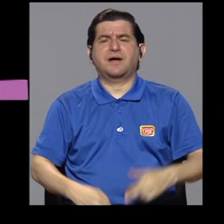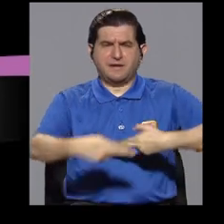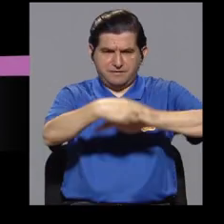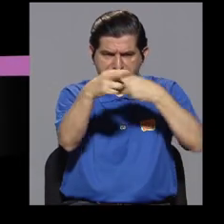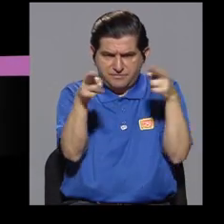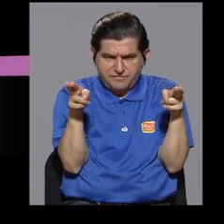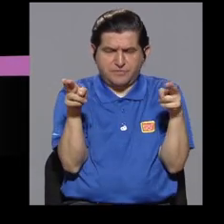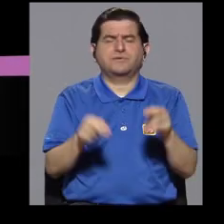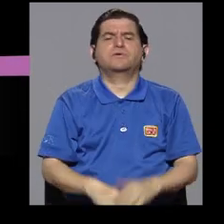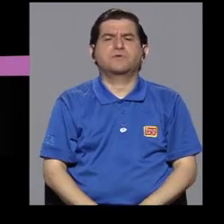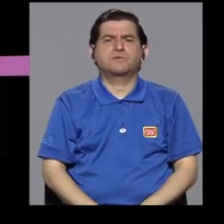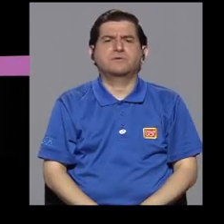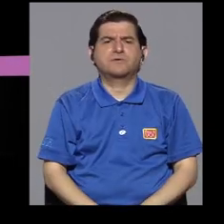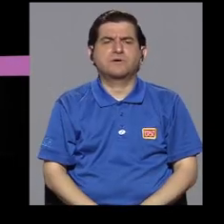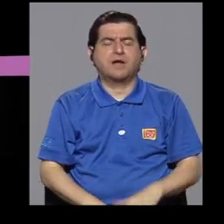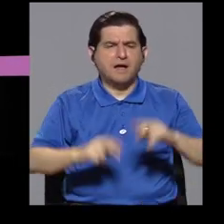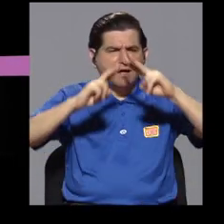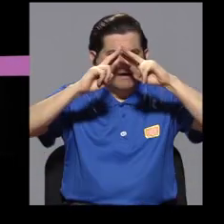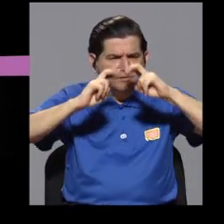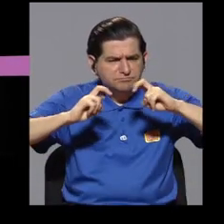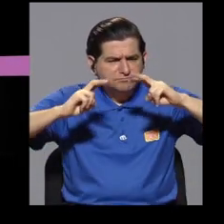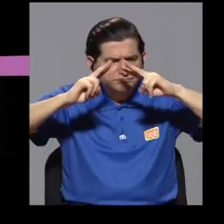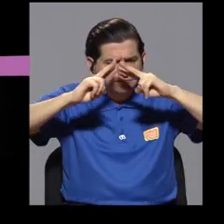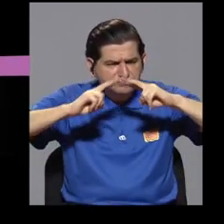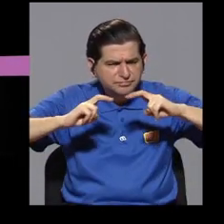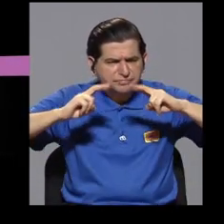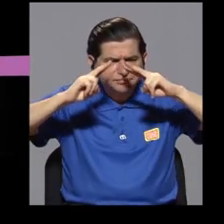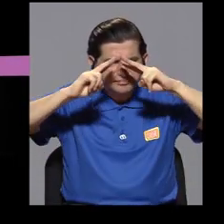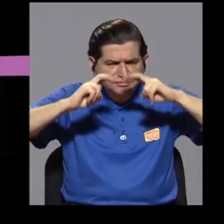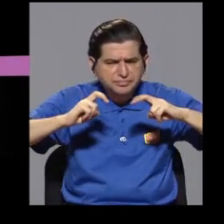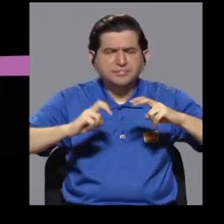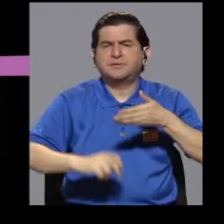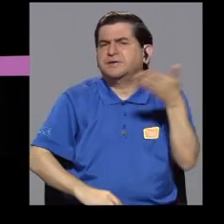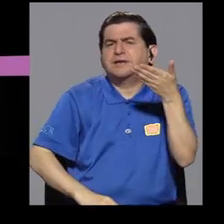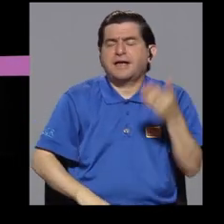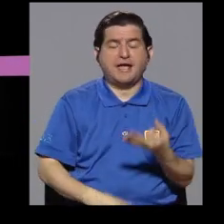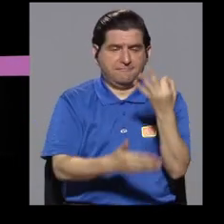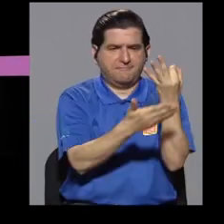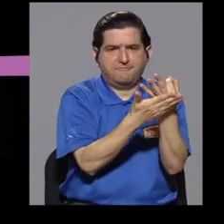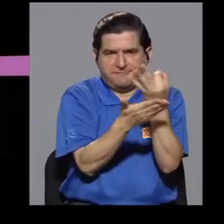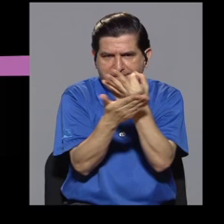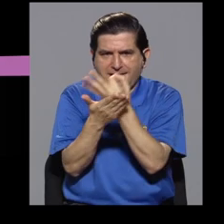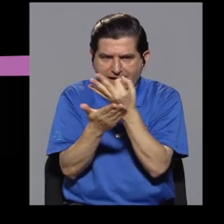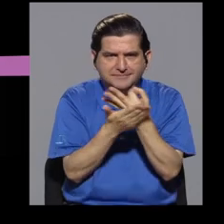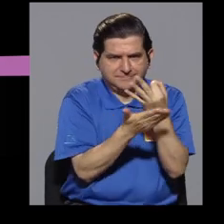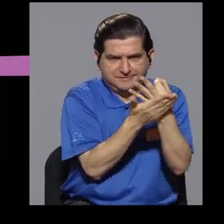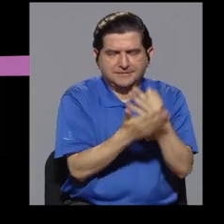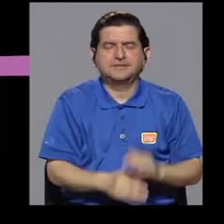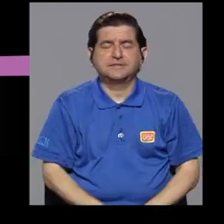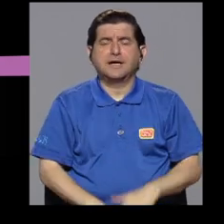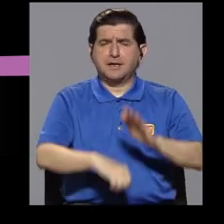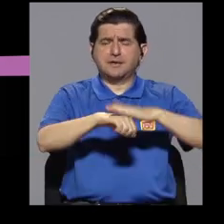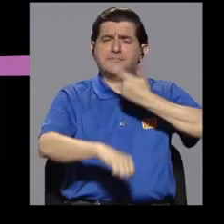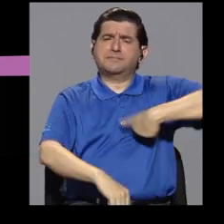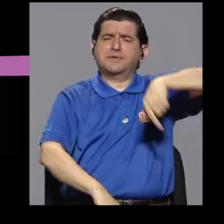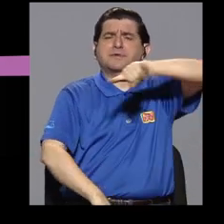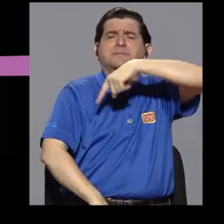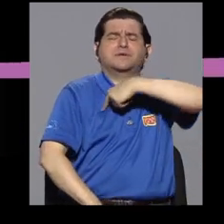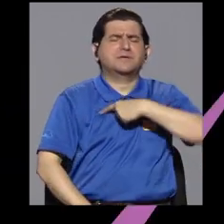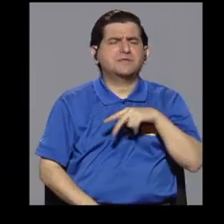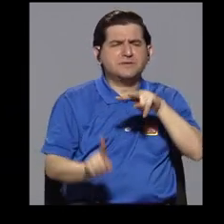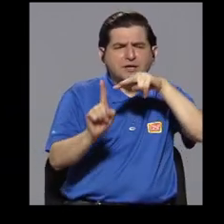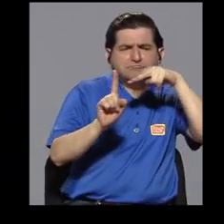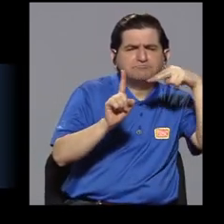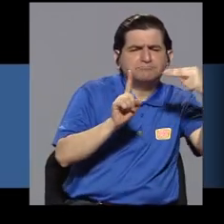de la región, en hacer análisis, por así decirlo, financieros que nos permitiría